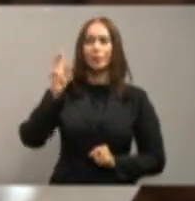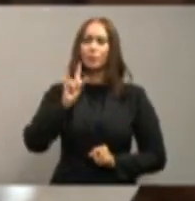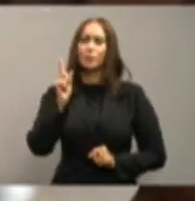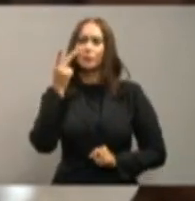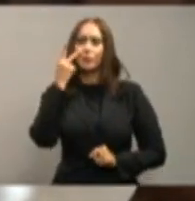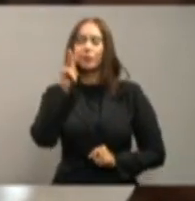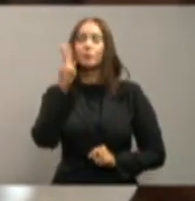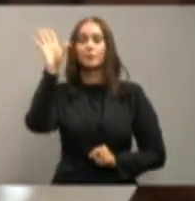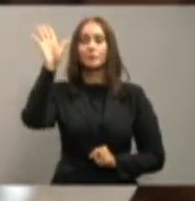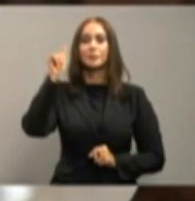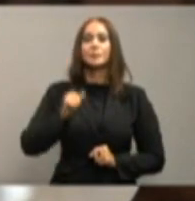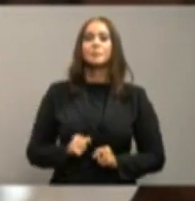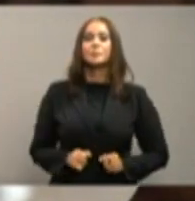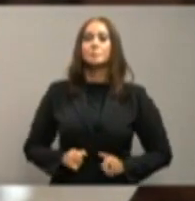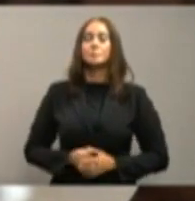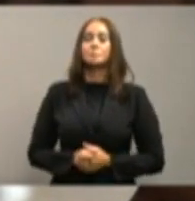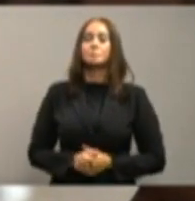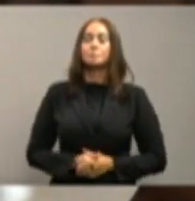Por este lado.